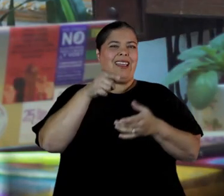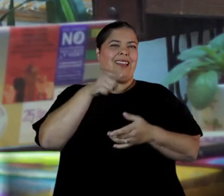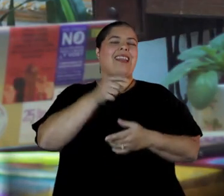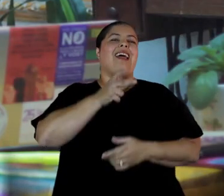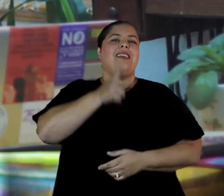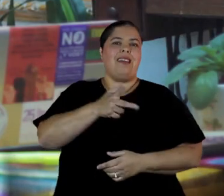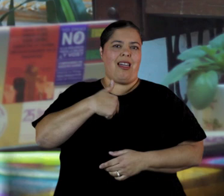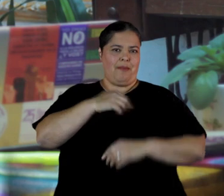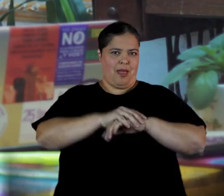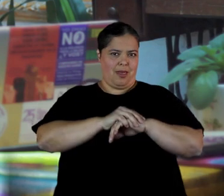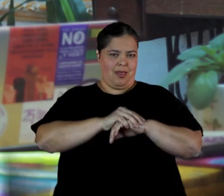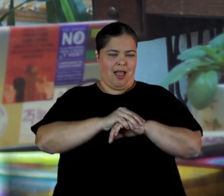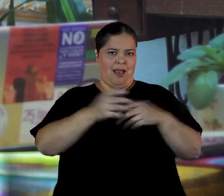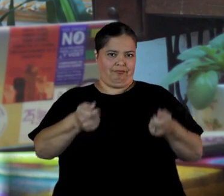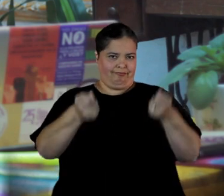este...